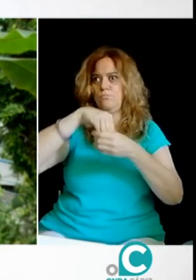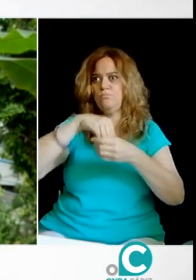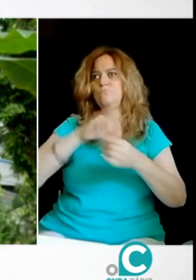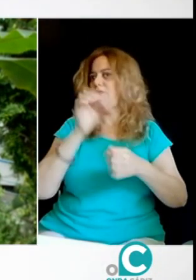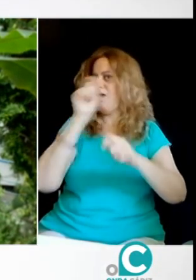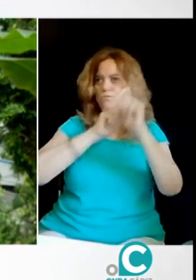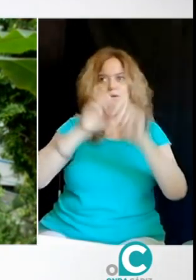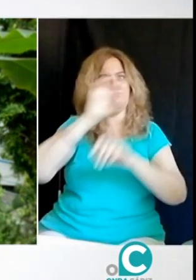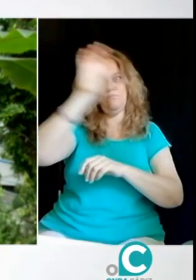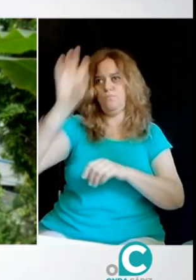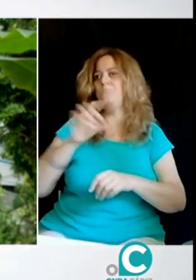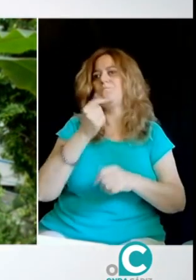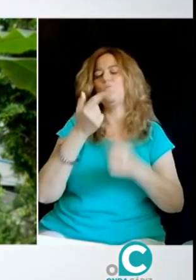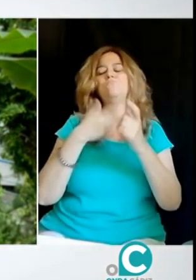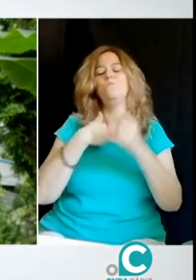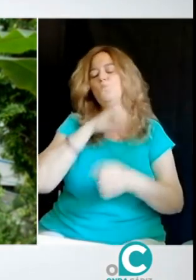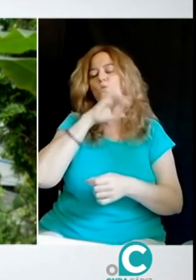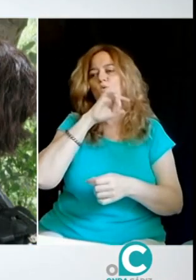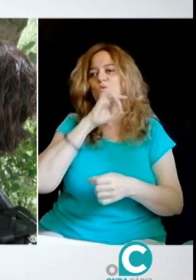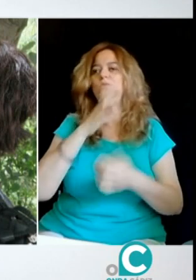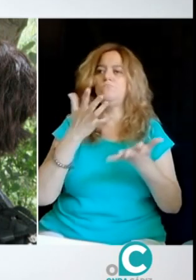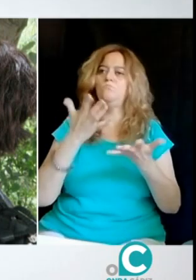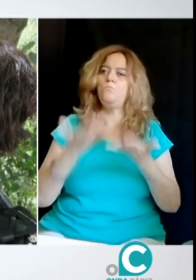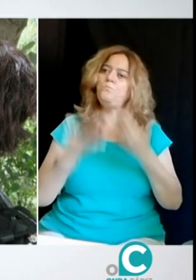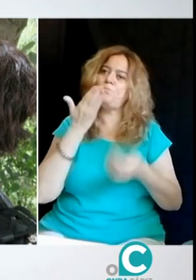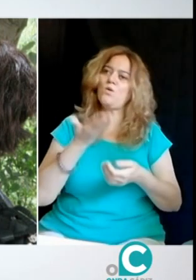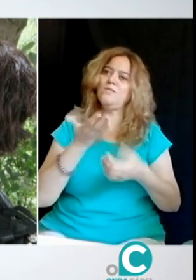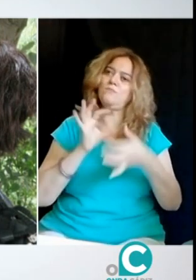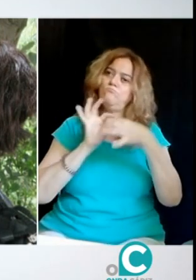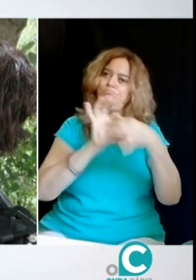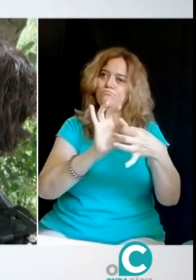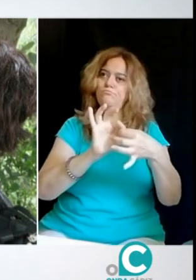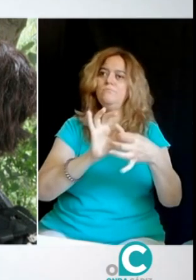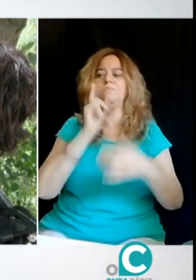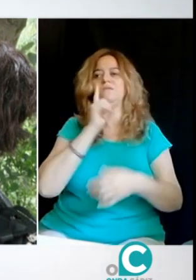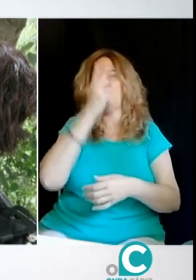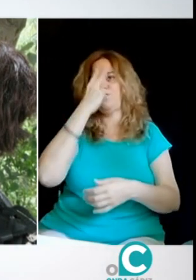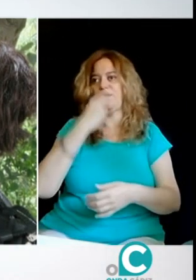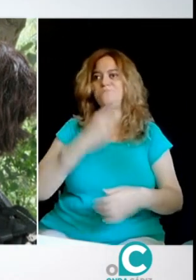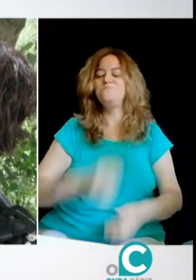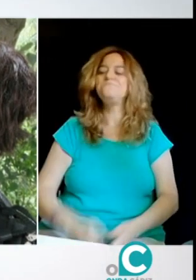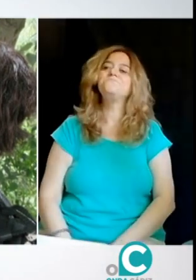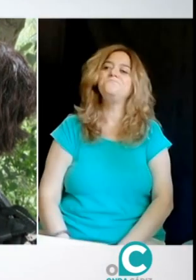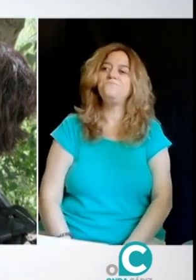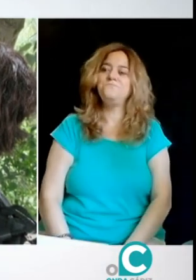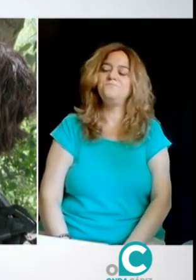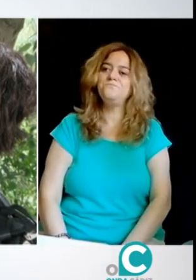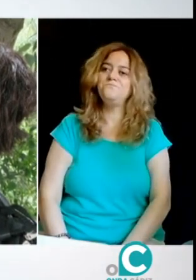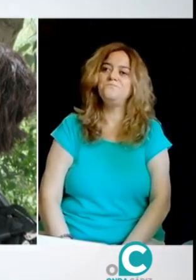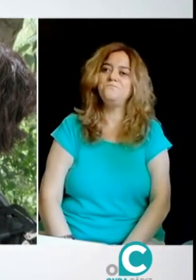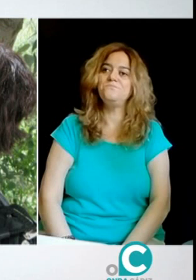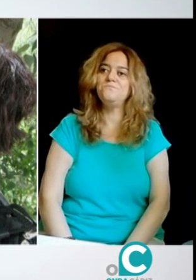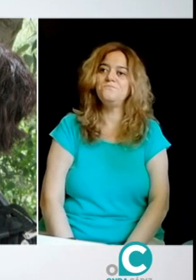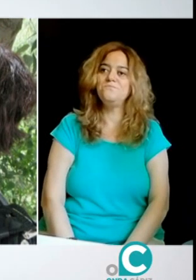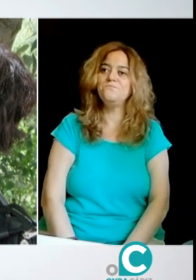trabajamos de manera conjunta, aunque sea a nivel nacional la Federación, pero siempre trabajando de manera conjunta con nuestra